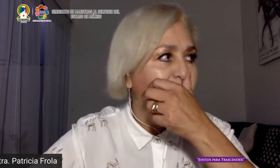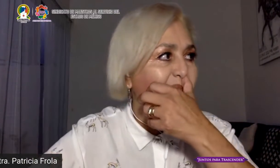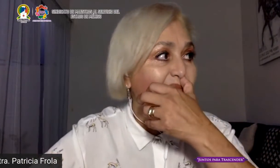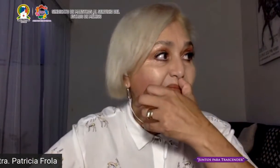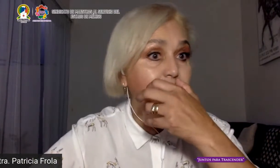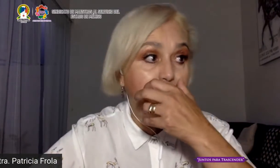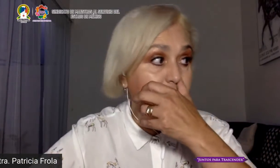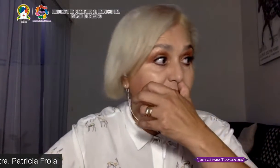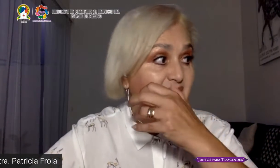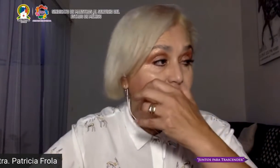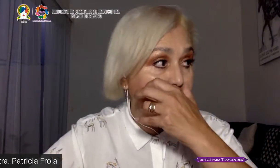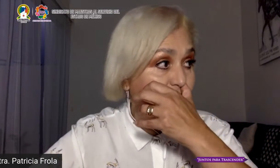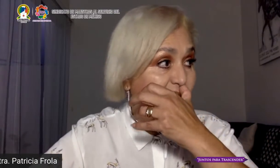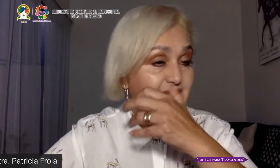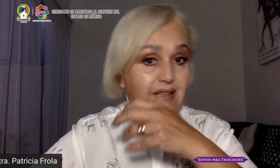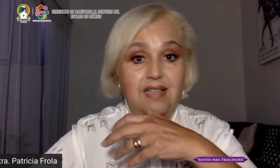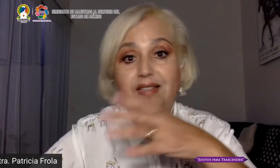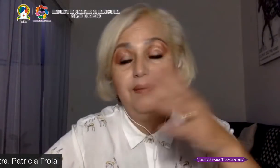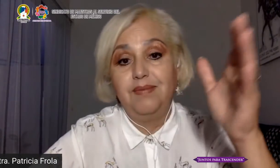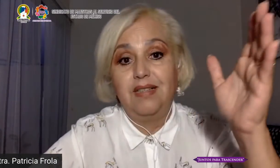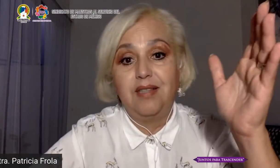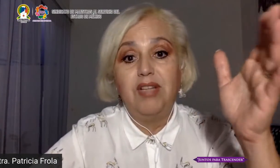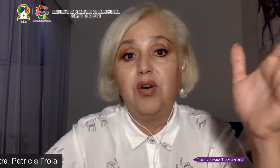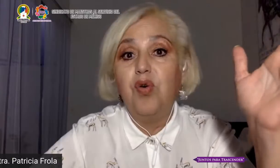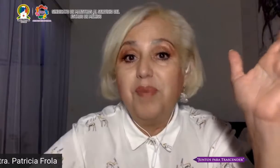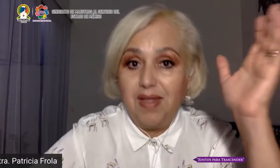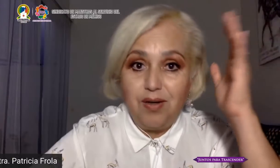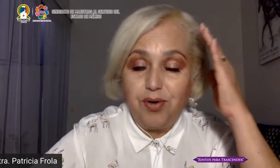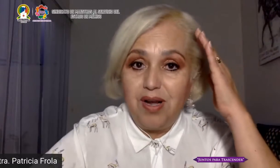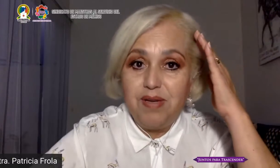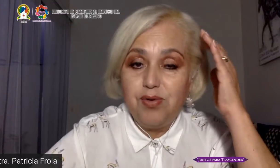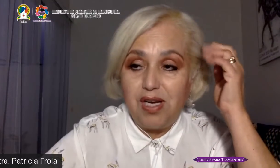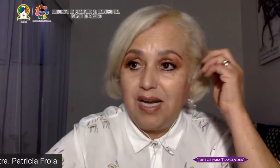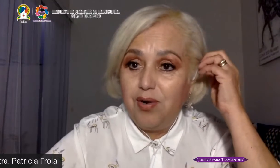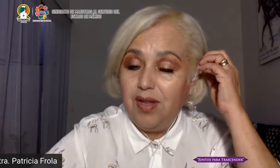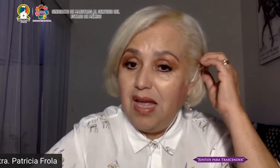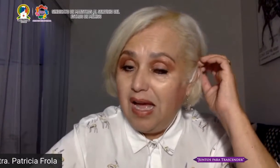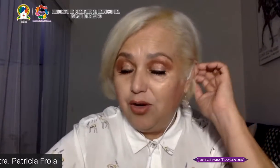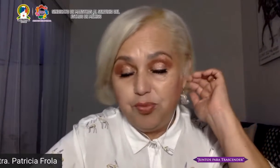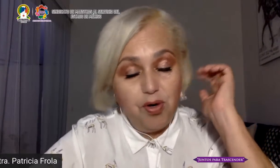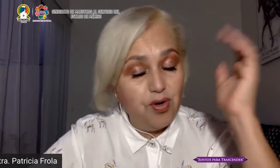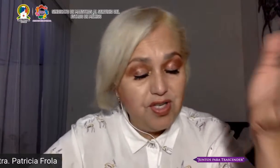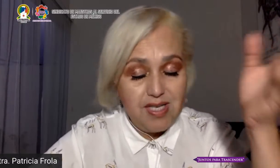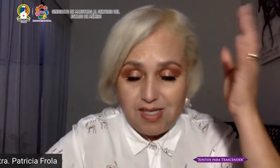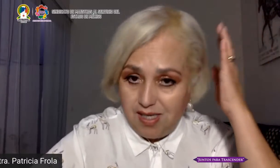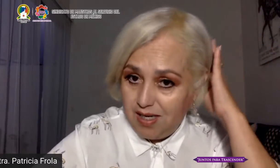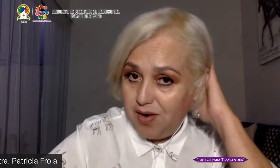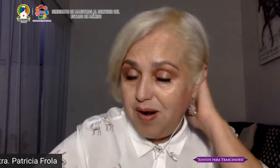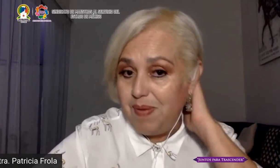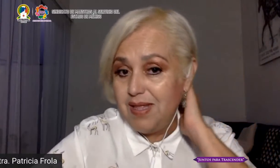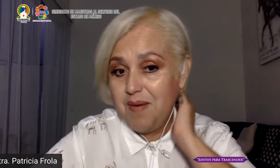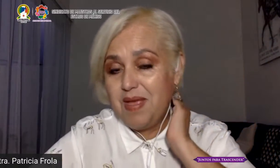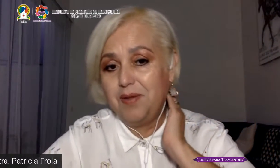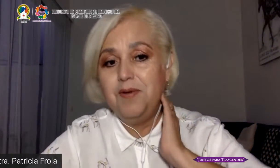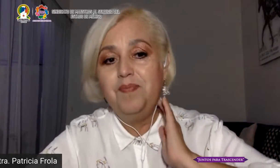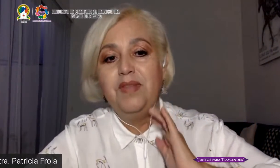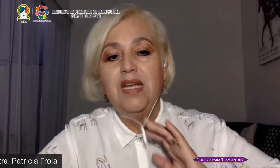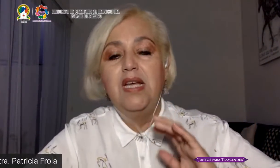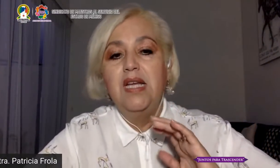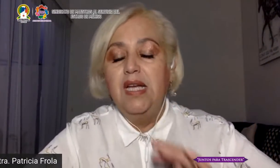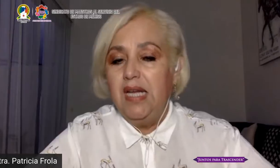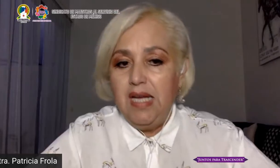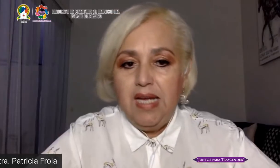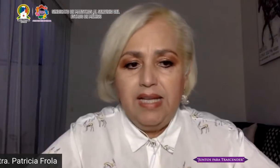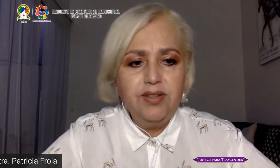confianza no sé este hasta hasta una cumbia del coronavirus sacaron a los pocos días que se declaró la pandemia no